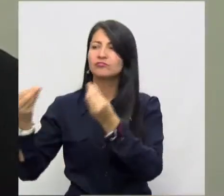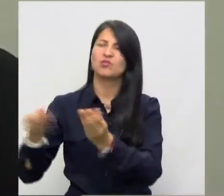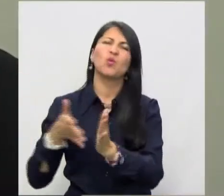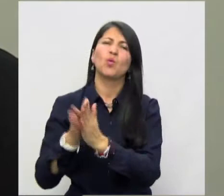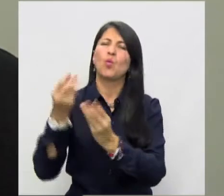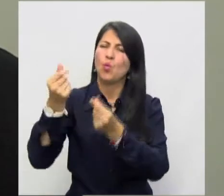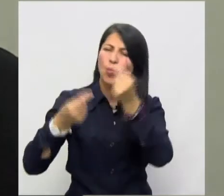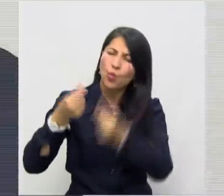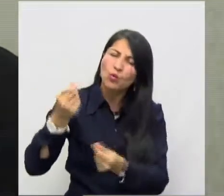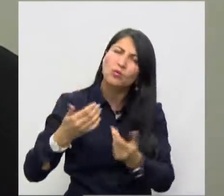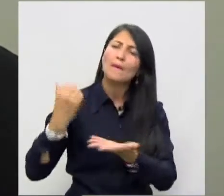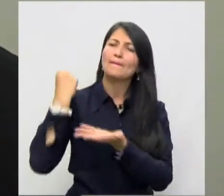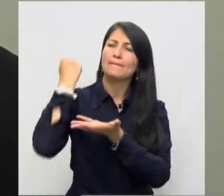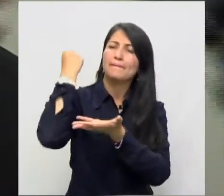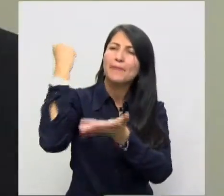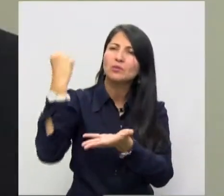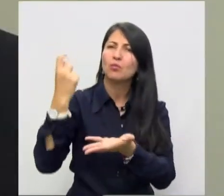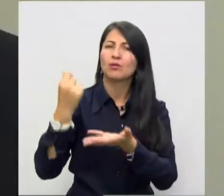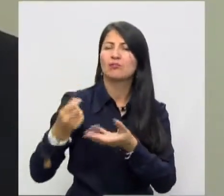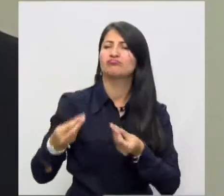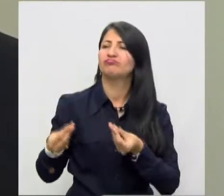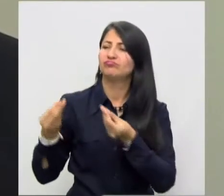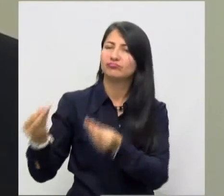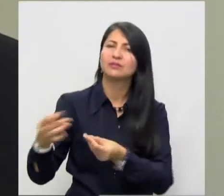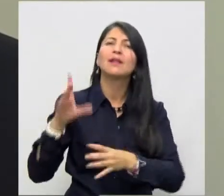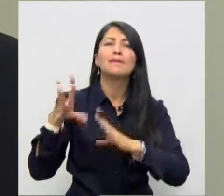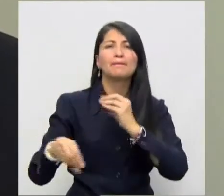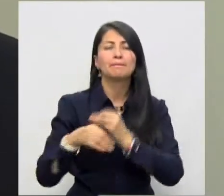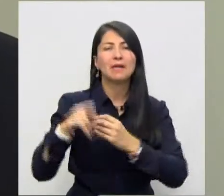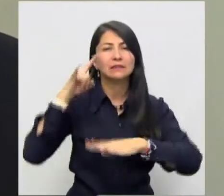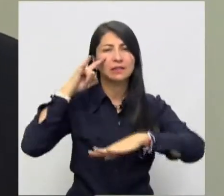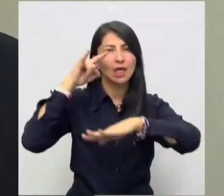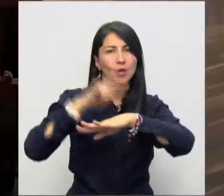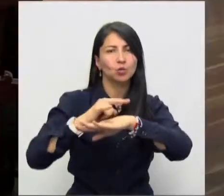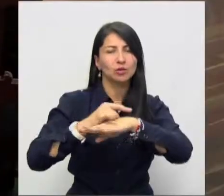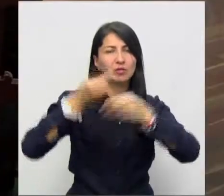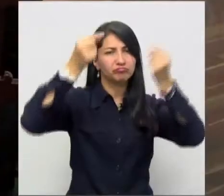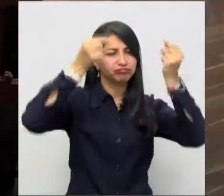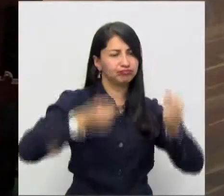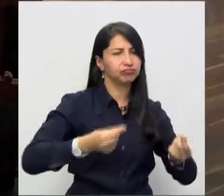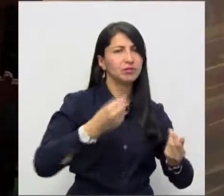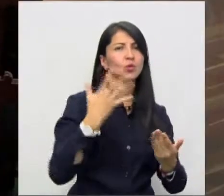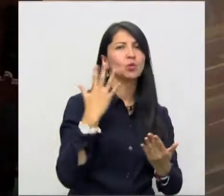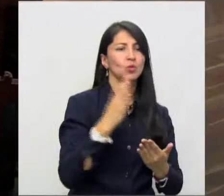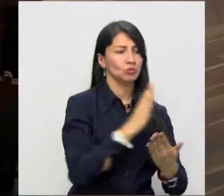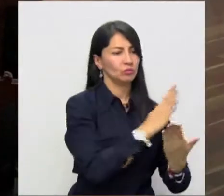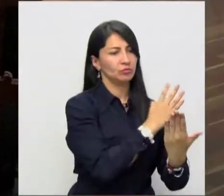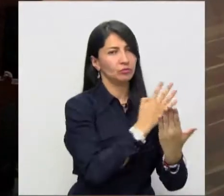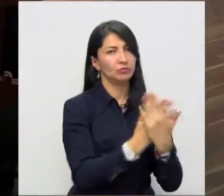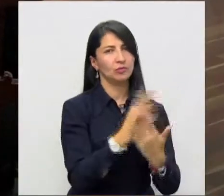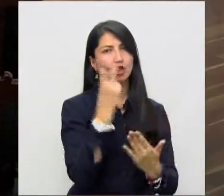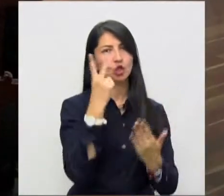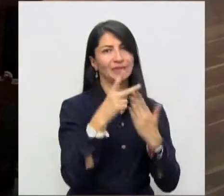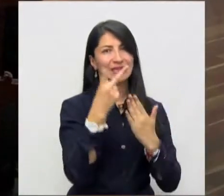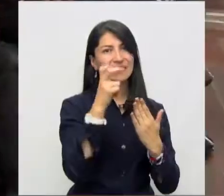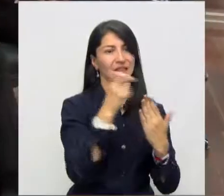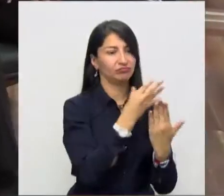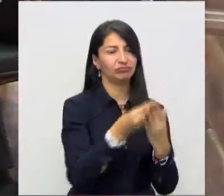la cuenta general del presupuesto y del tesoro y la auditoría del balance de la nación correspondientes a la vigencia 2017.